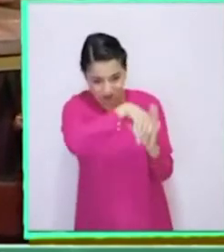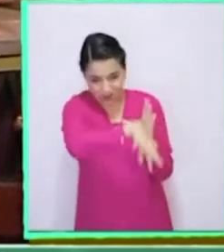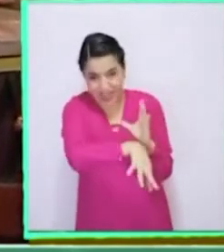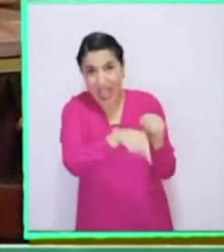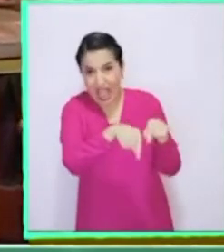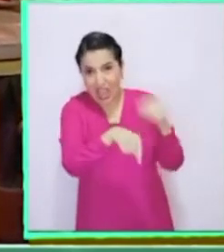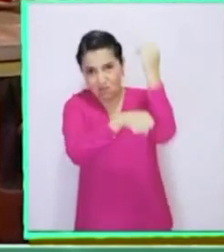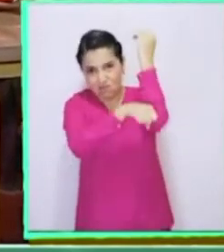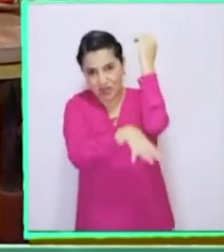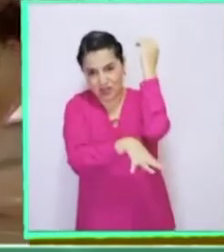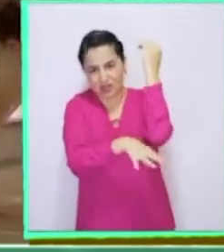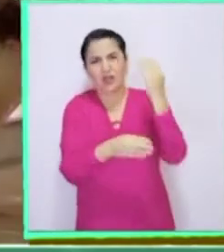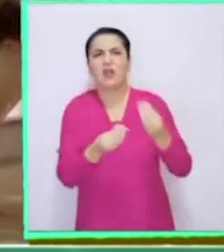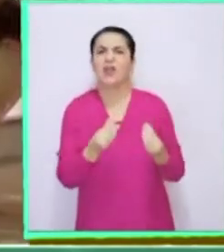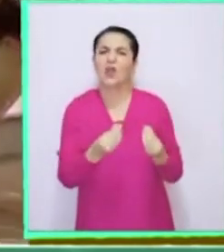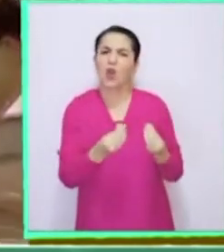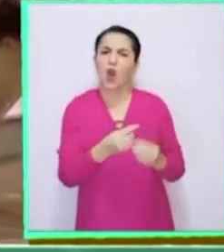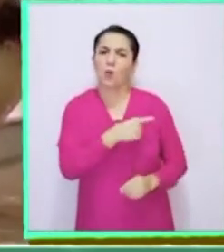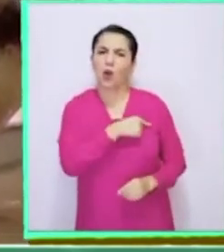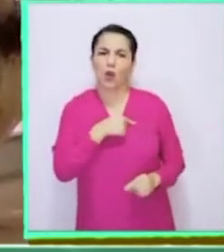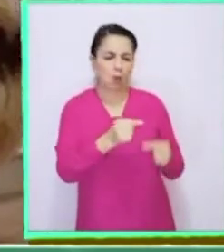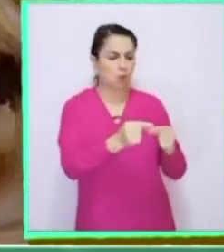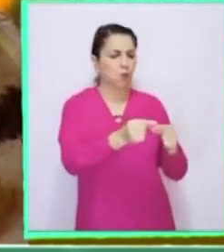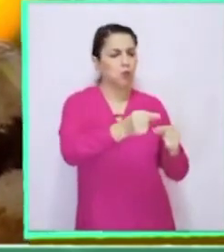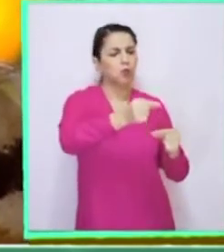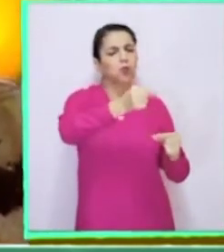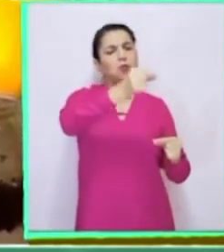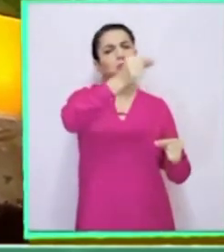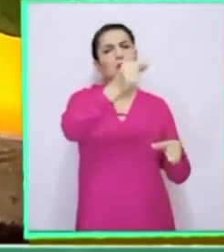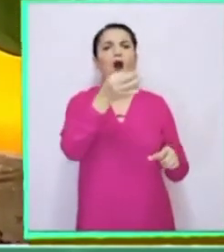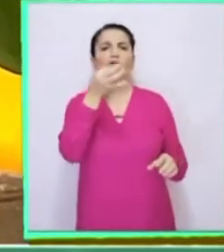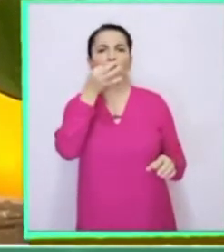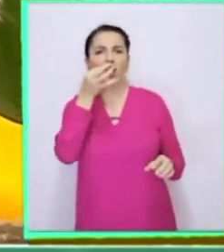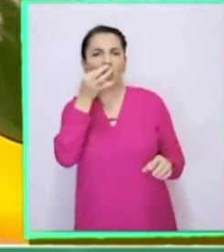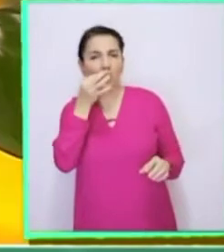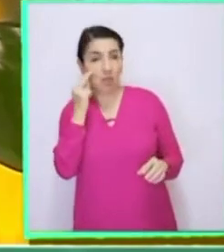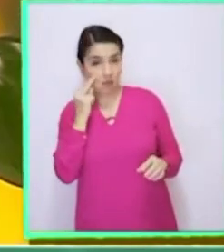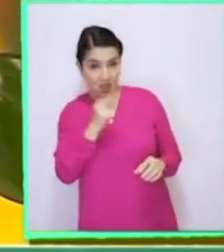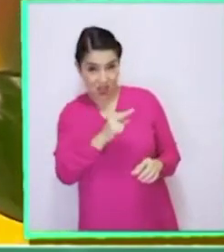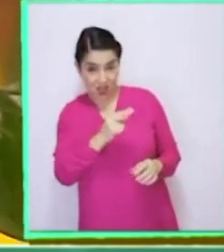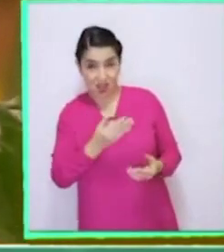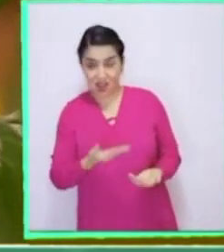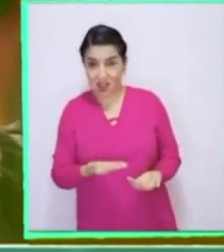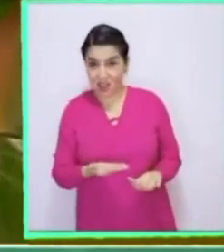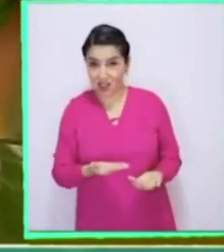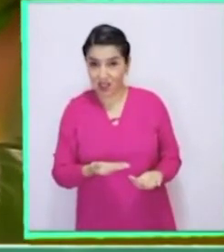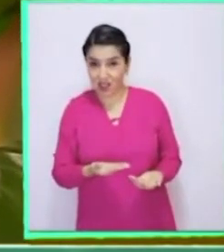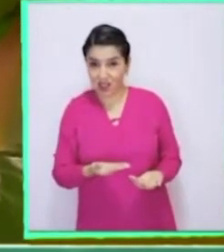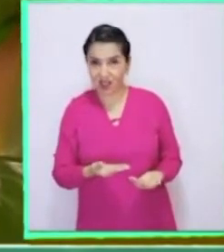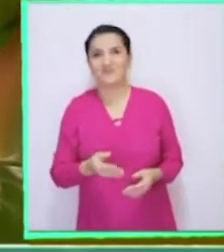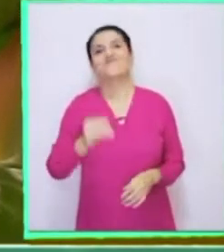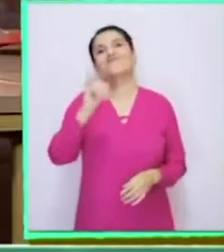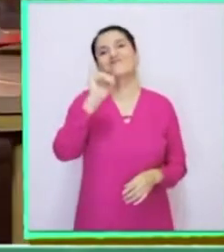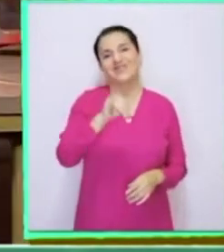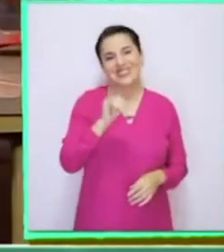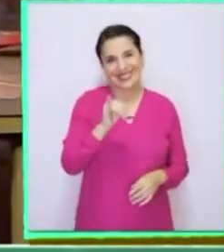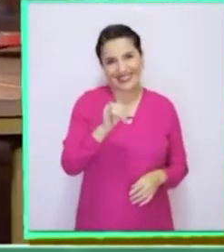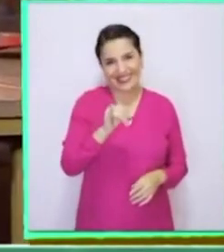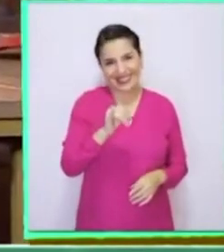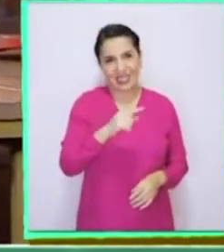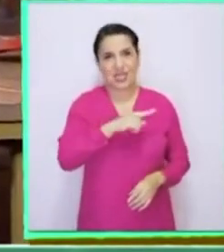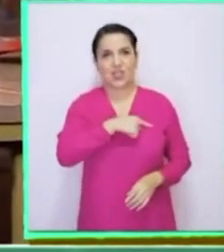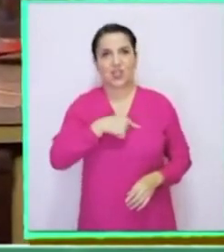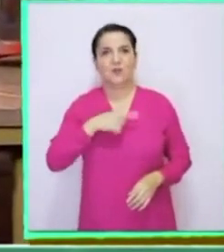¿Y cómo se llaman esta estructura larga y verde que está aquí? ¿La alcanzan a ver? ¡Exacto!